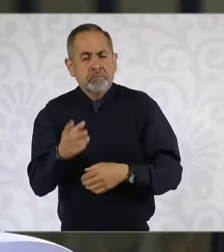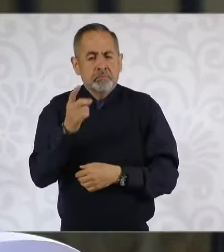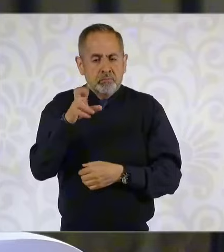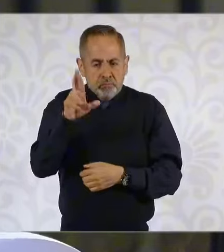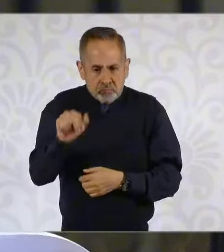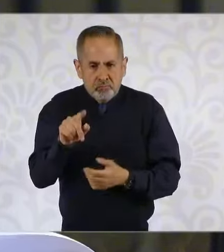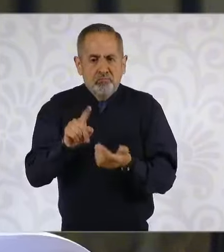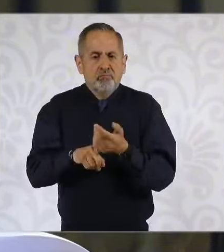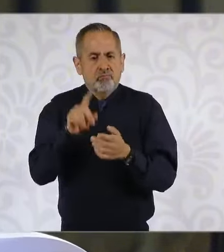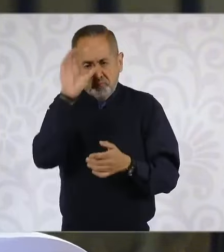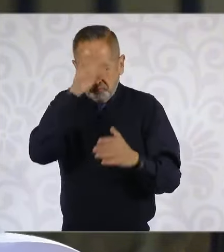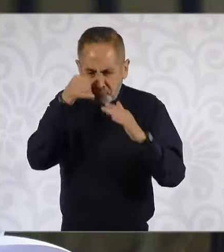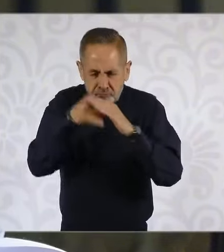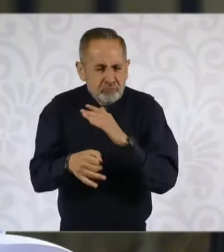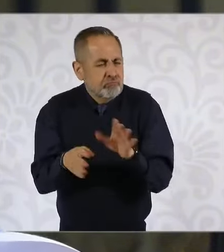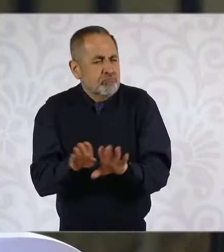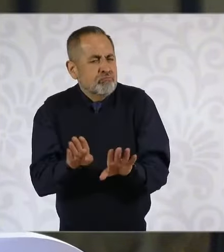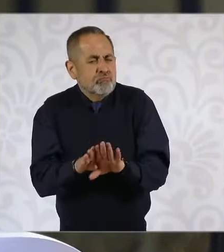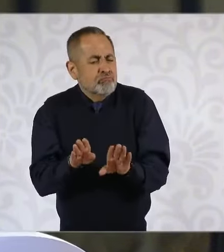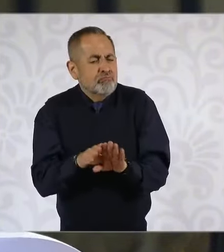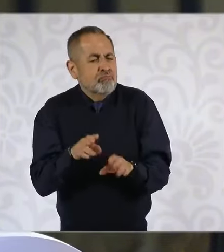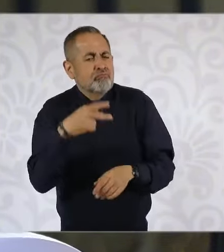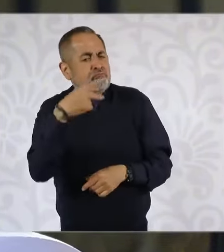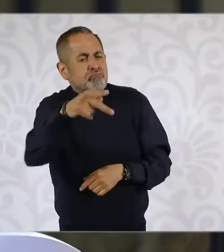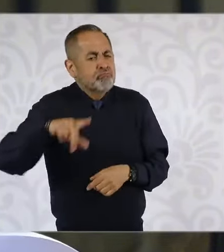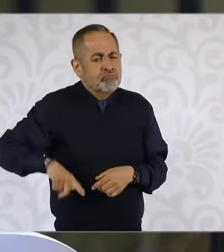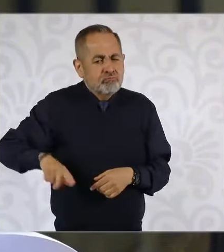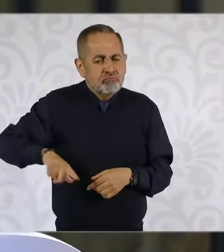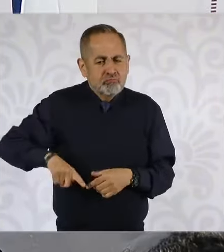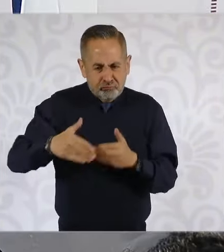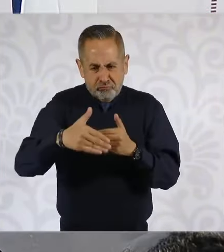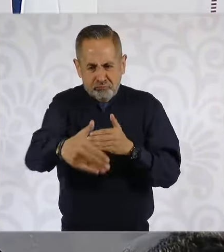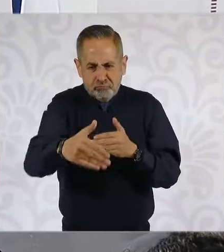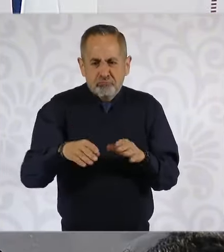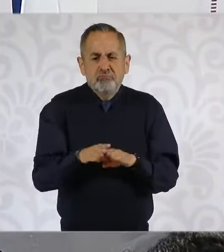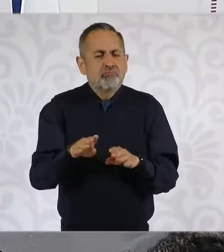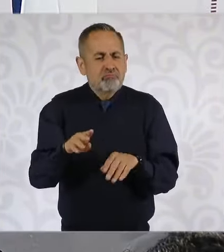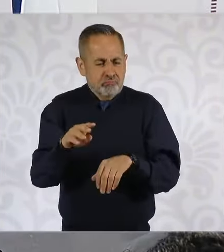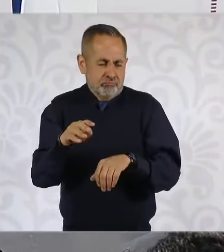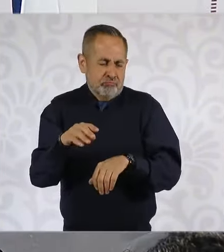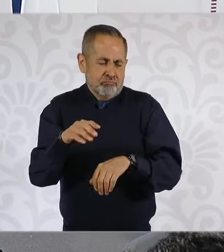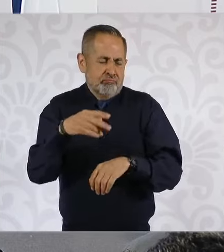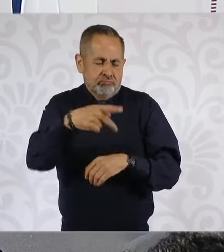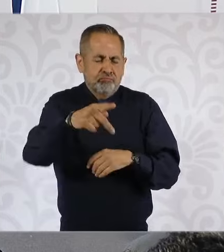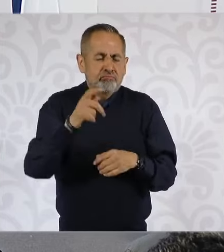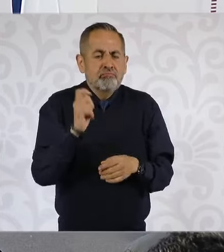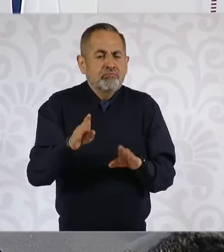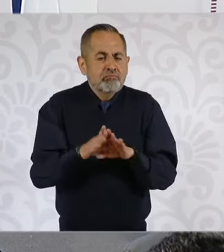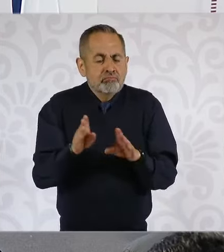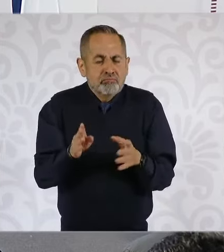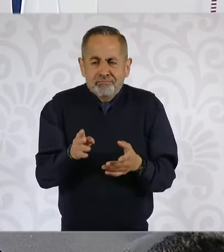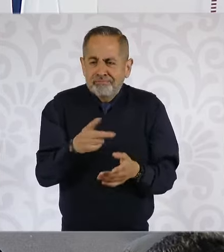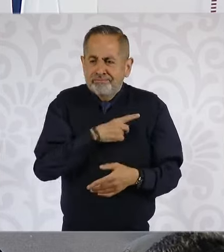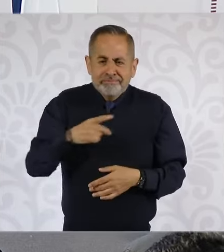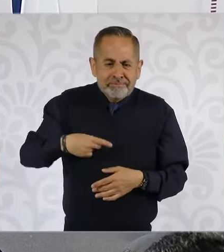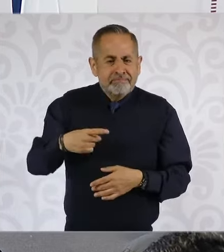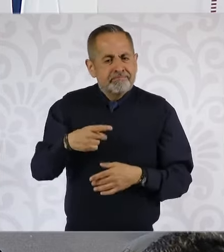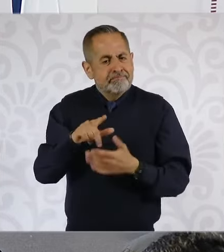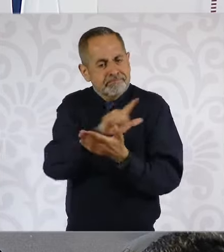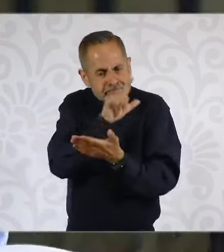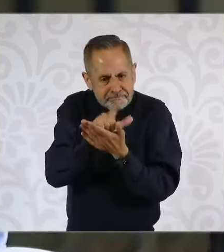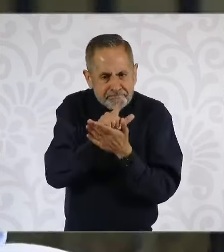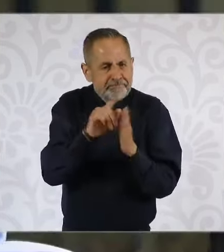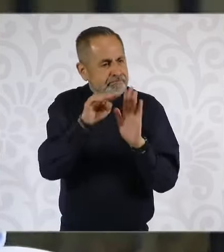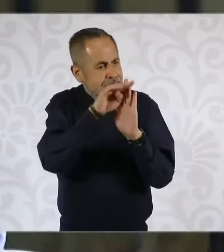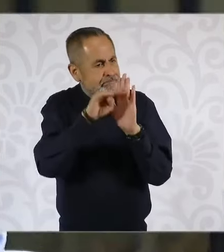detalles cómo hará su gobierno de su administración si no se cuenta con un marco legal que